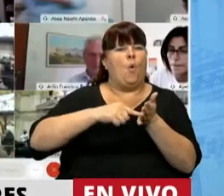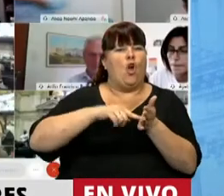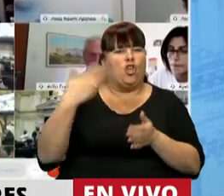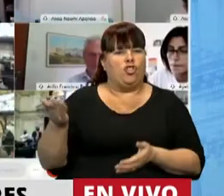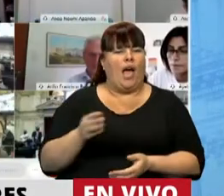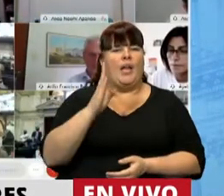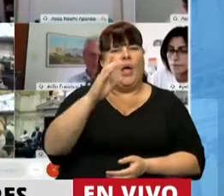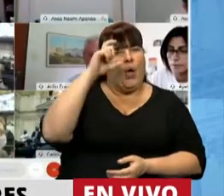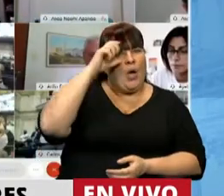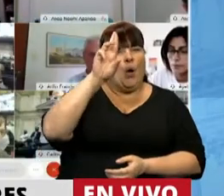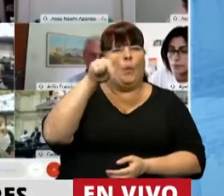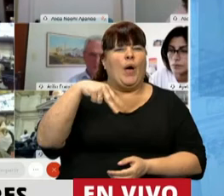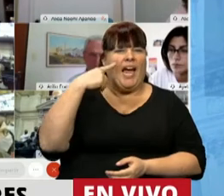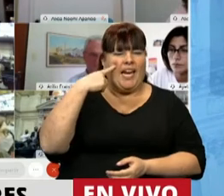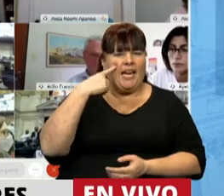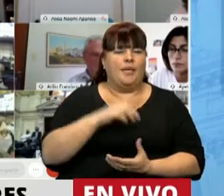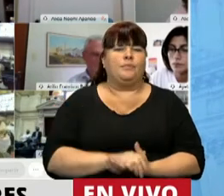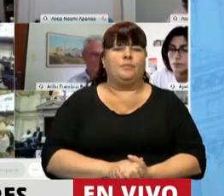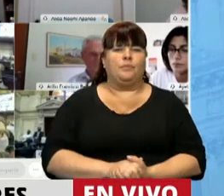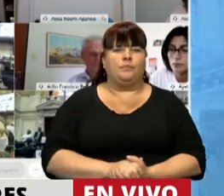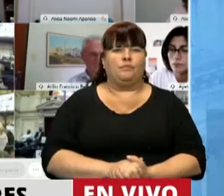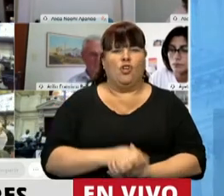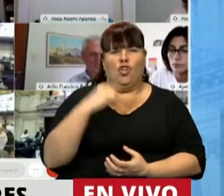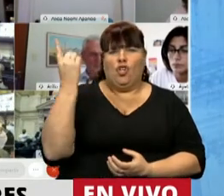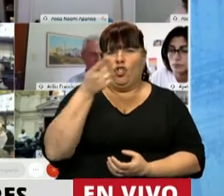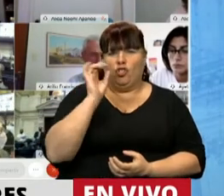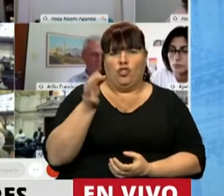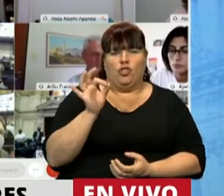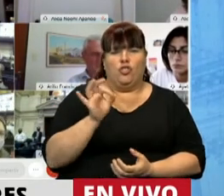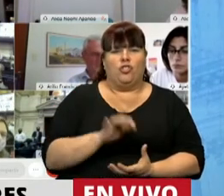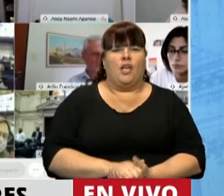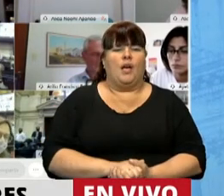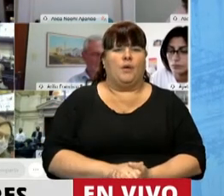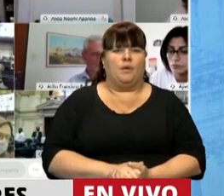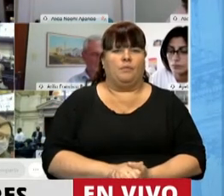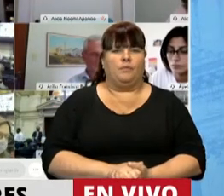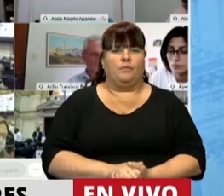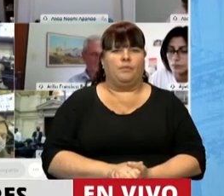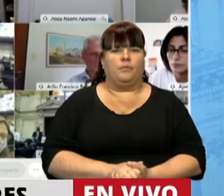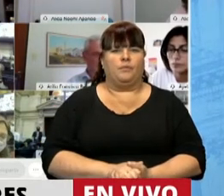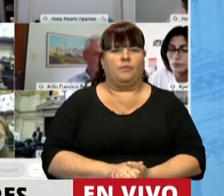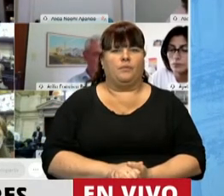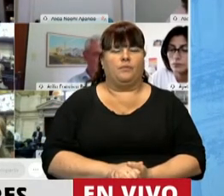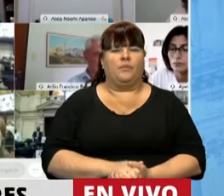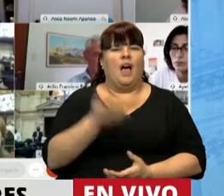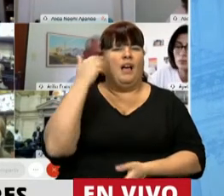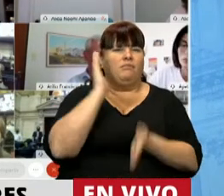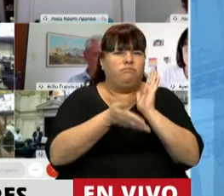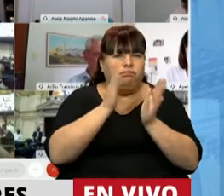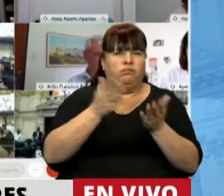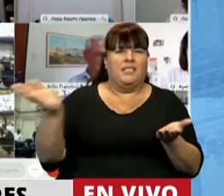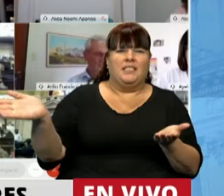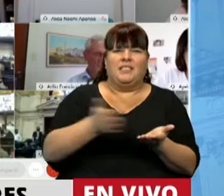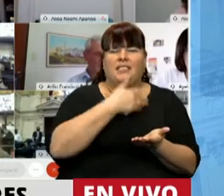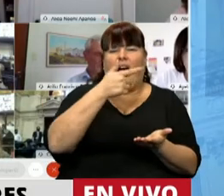Provincia de Buenos Aires, Sergio Gerni. Como todos saben, después de la represión y el